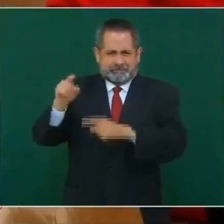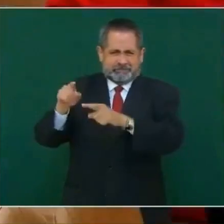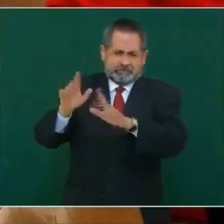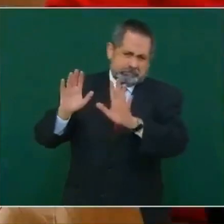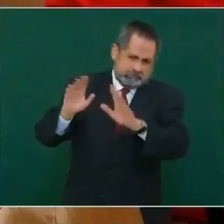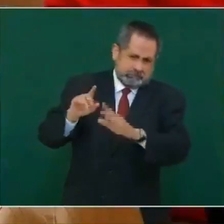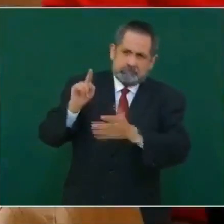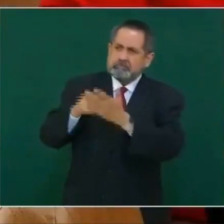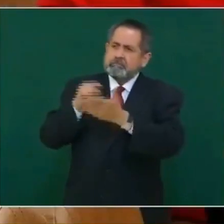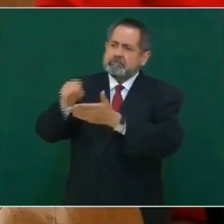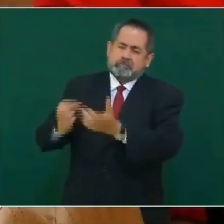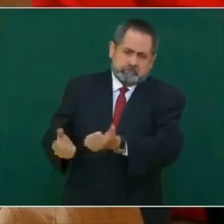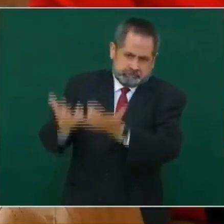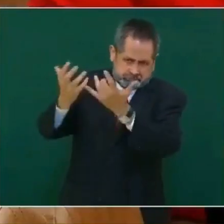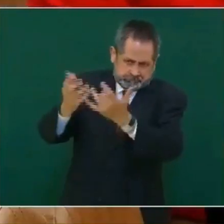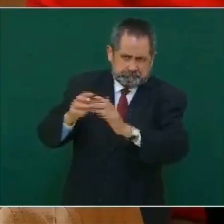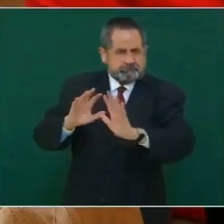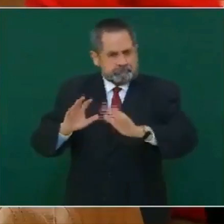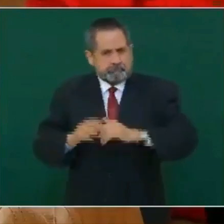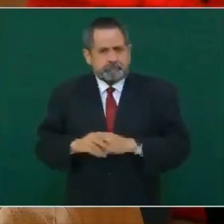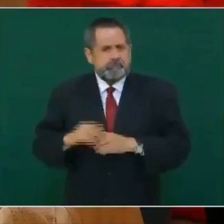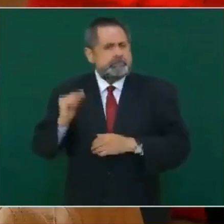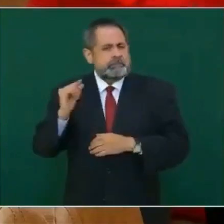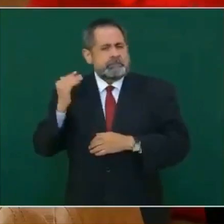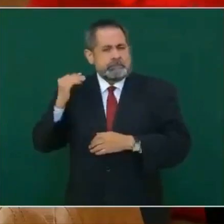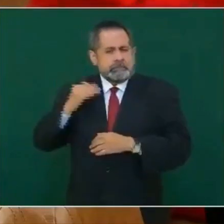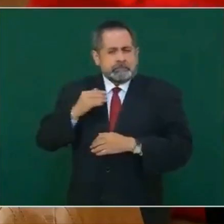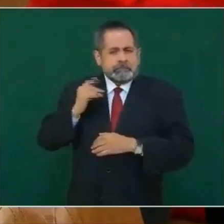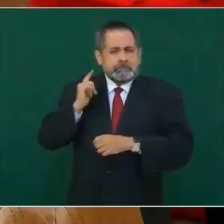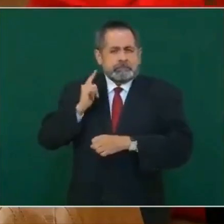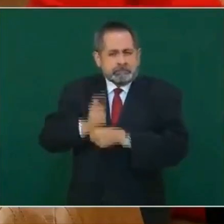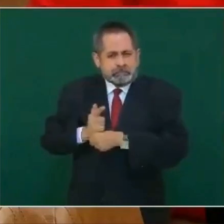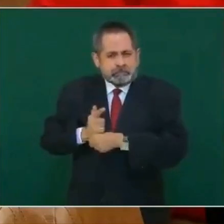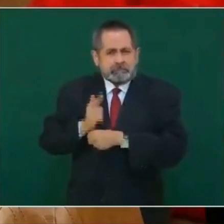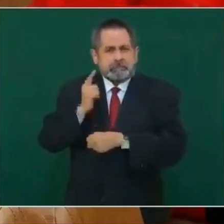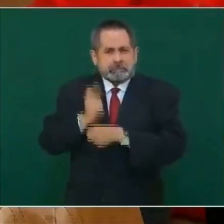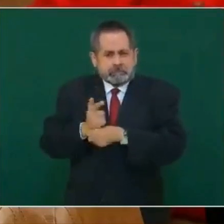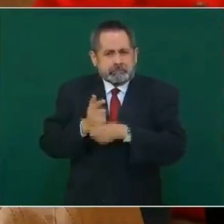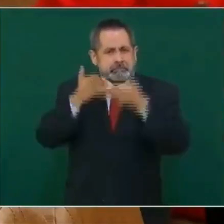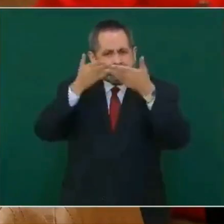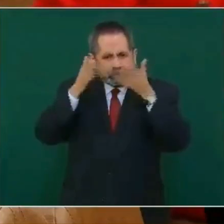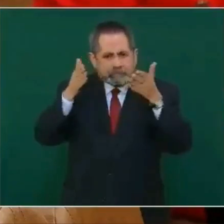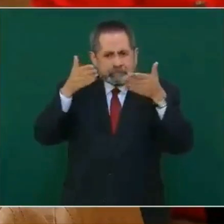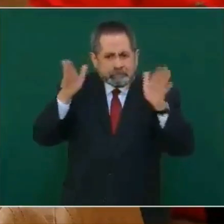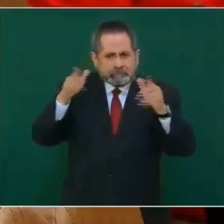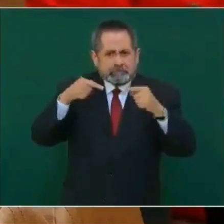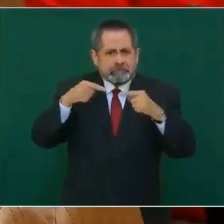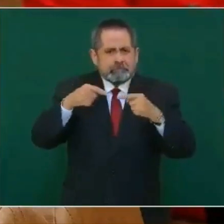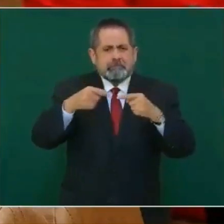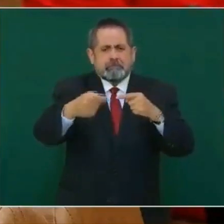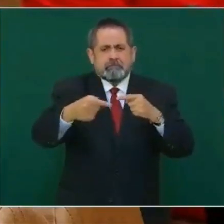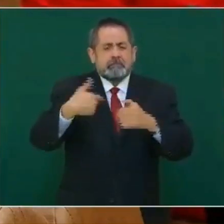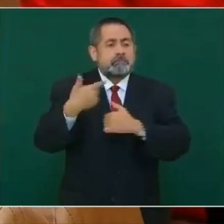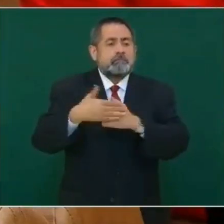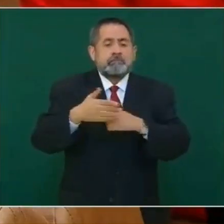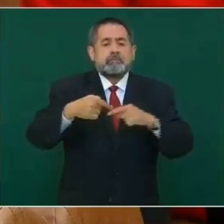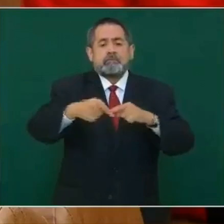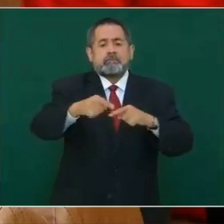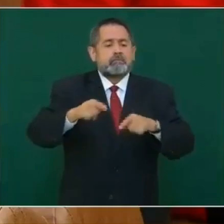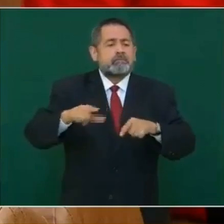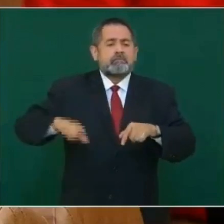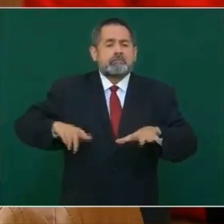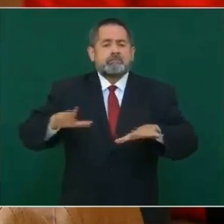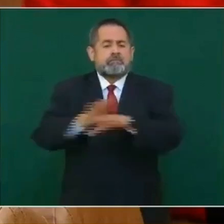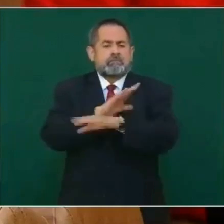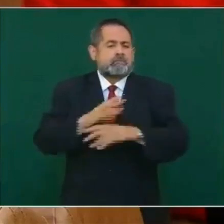en las últimas horas se han estado como revelando un poco de lo que está pasando en ese estado y más porque viene un cambio de gobierno. La